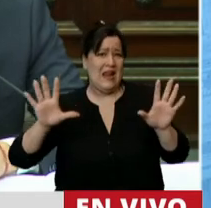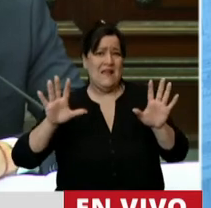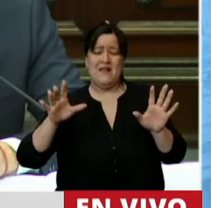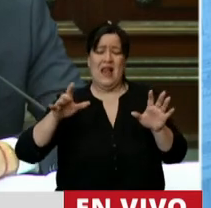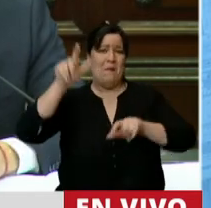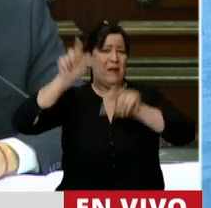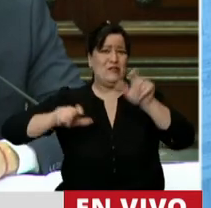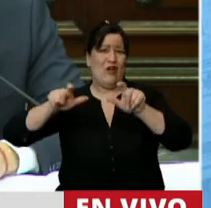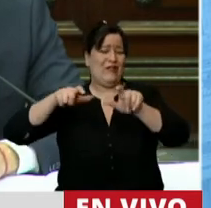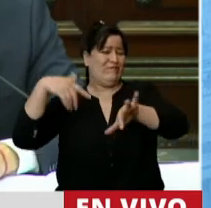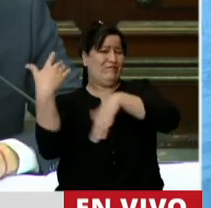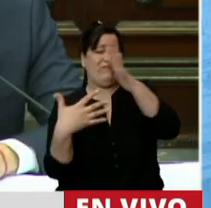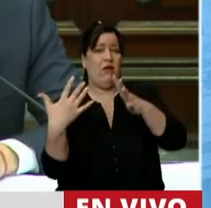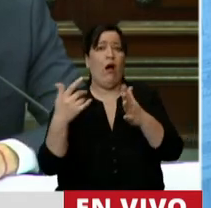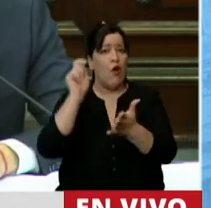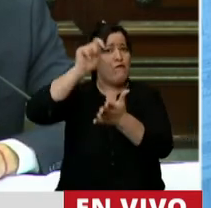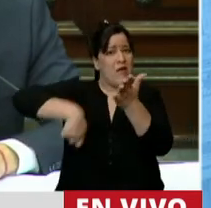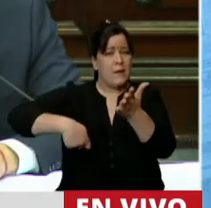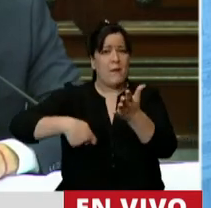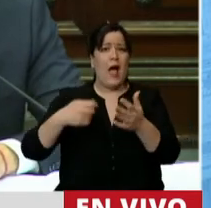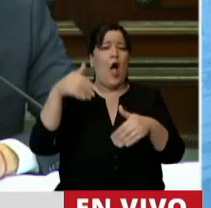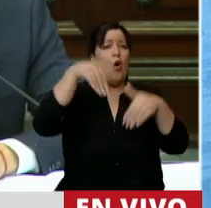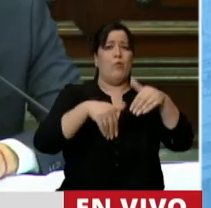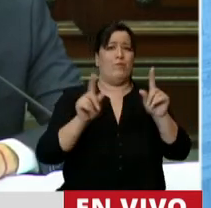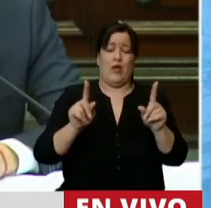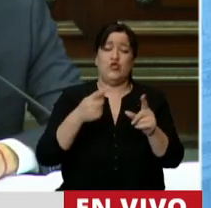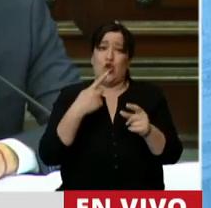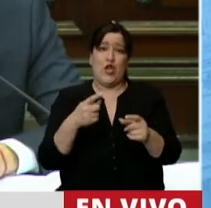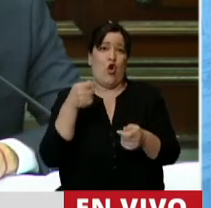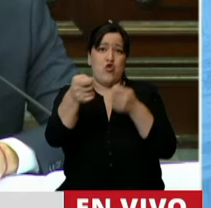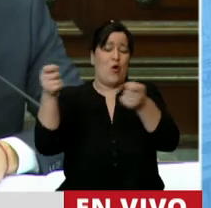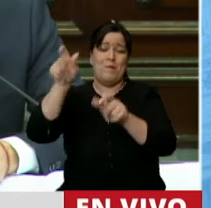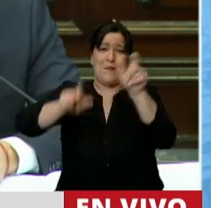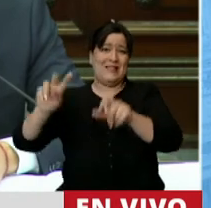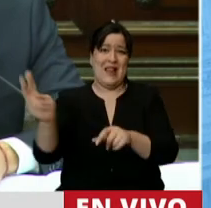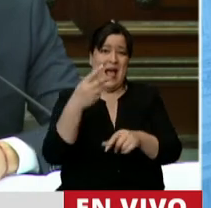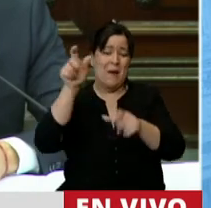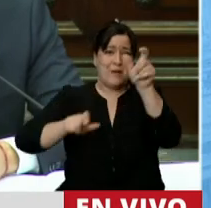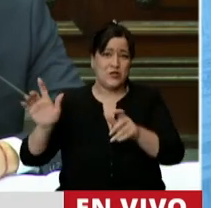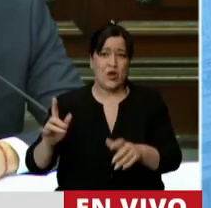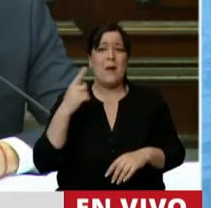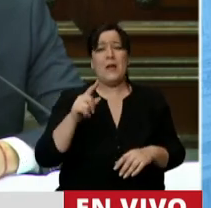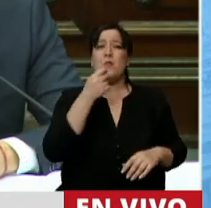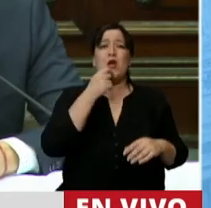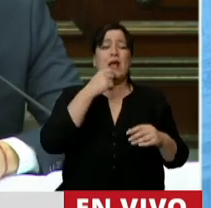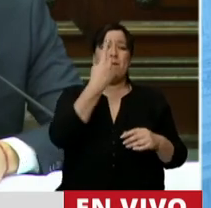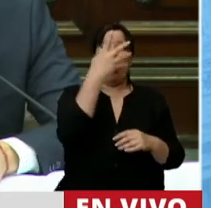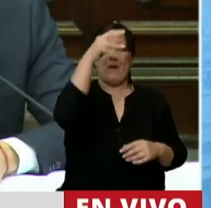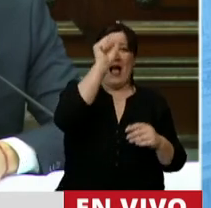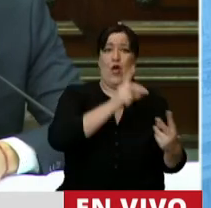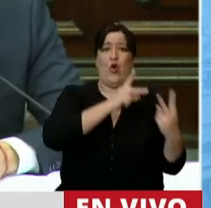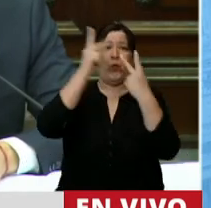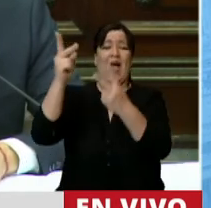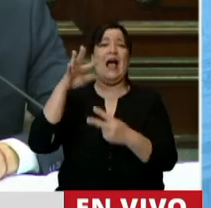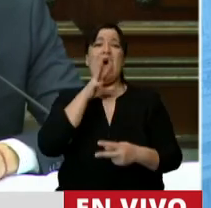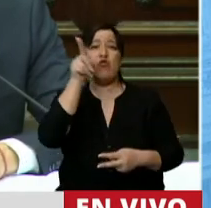la gente, yo no digo que no voten. Lo que digo es que no maten a la gente. Ahora, si la embajadora que va a Moscú lo desdice al